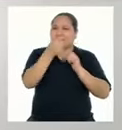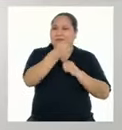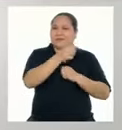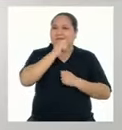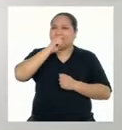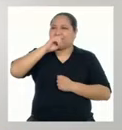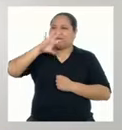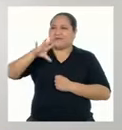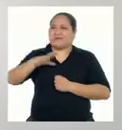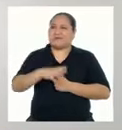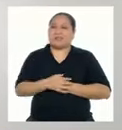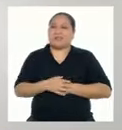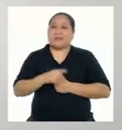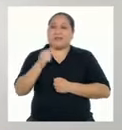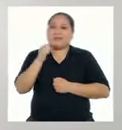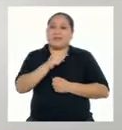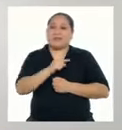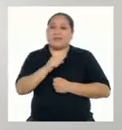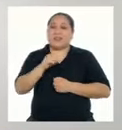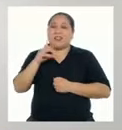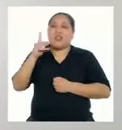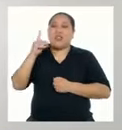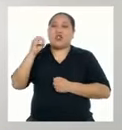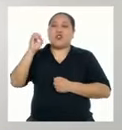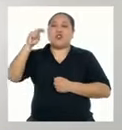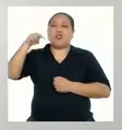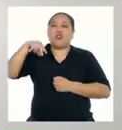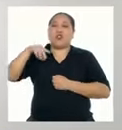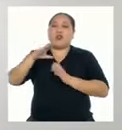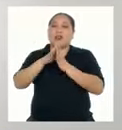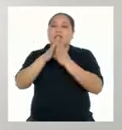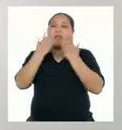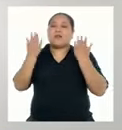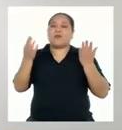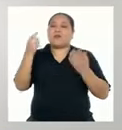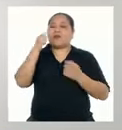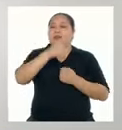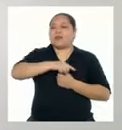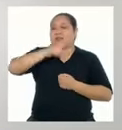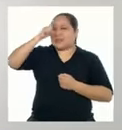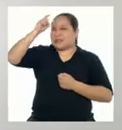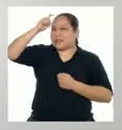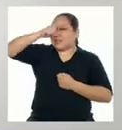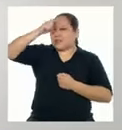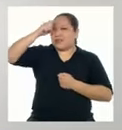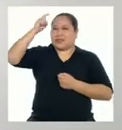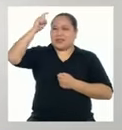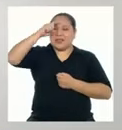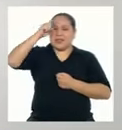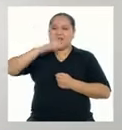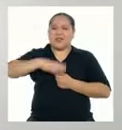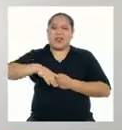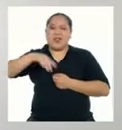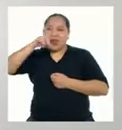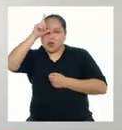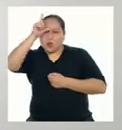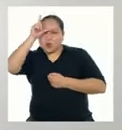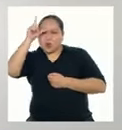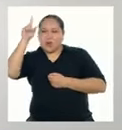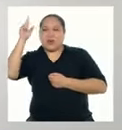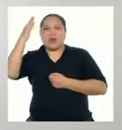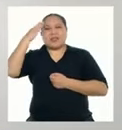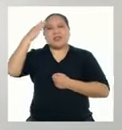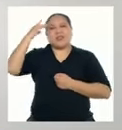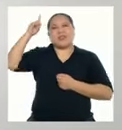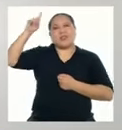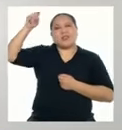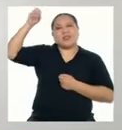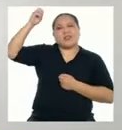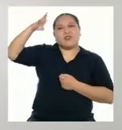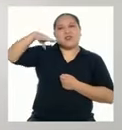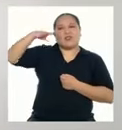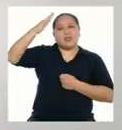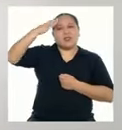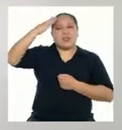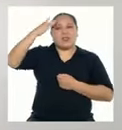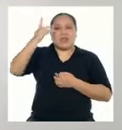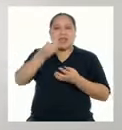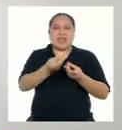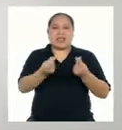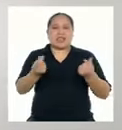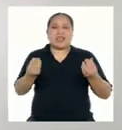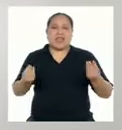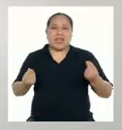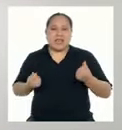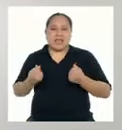Cuando dice Don Libro era un tío sabio Que sabía de luna y de sol Que sabía de